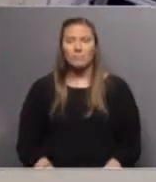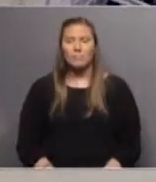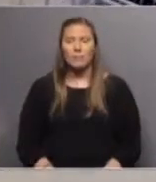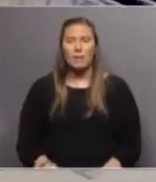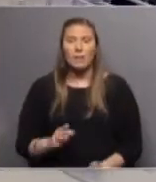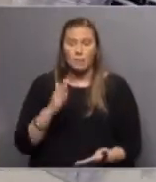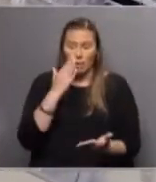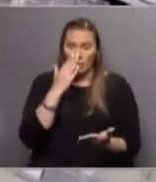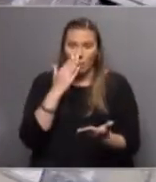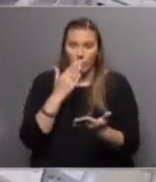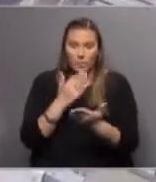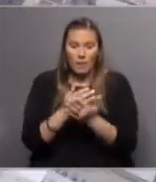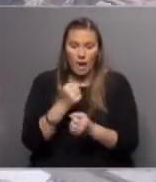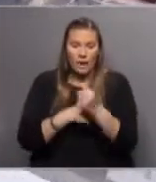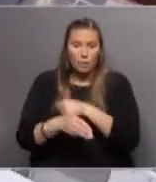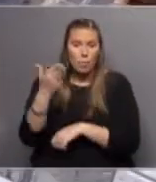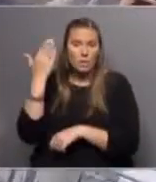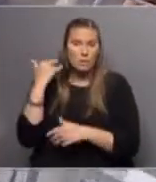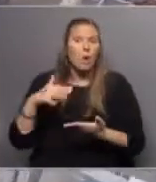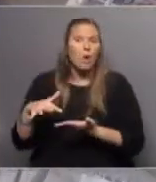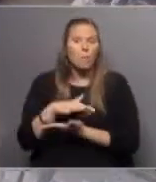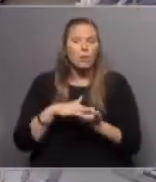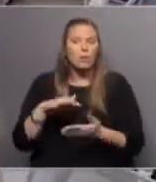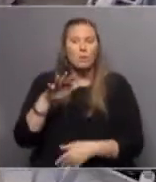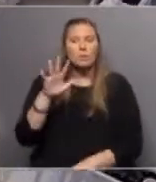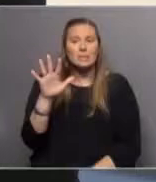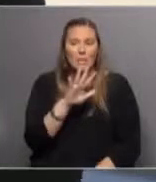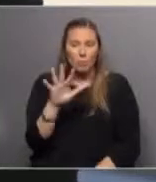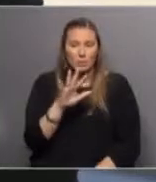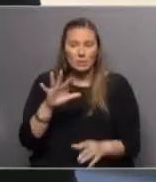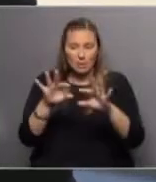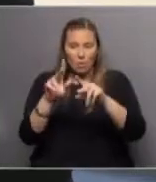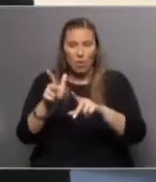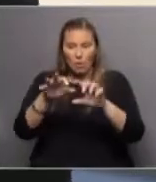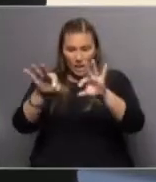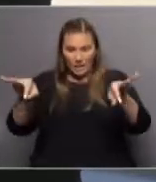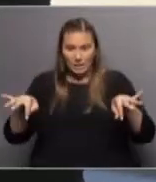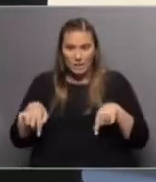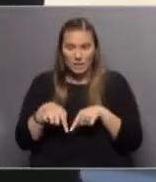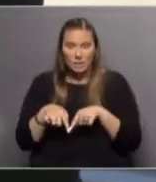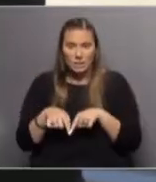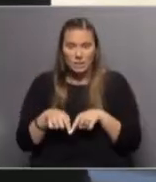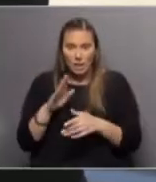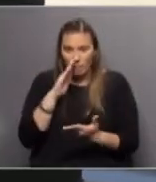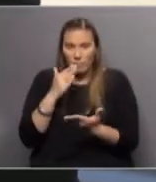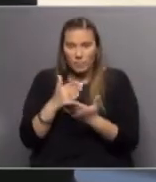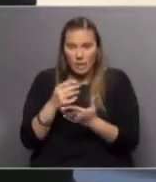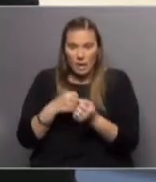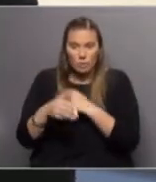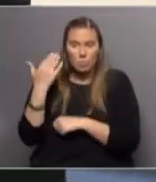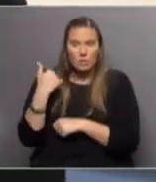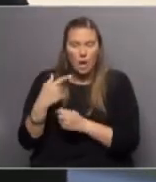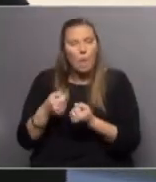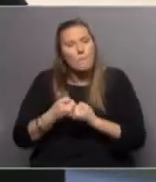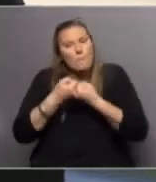Hasta finales del año pasado el parque contaba con 55 hectáreas. A finales del año pasado nos autorizaron una